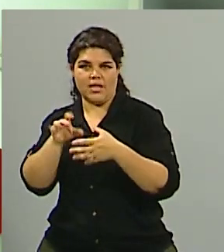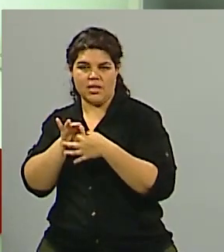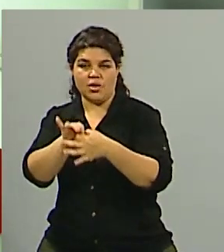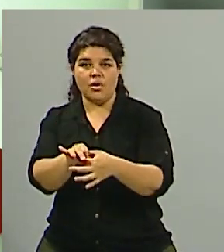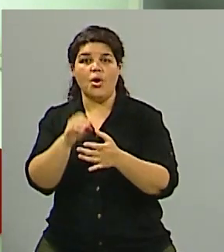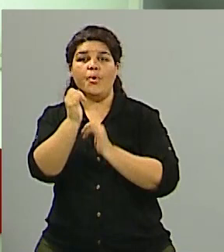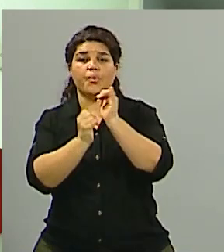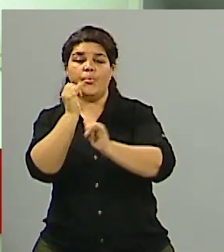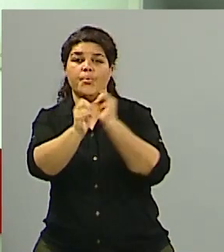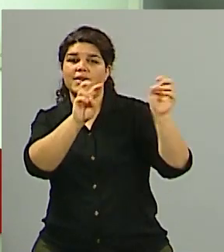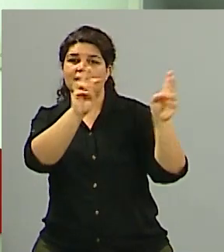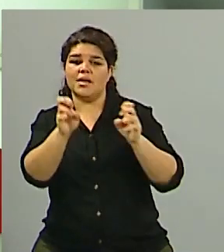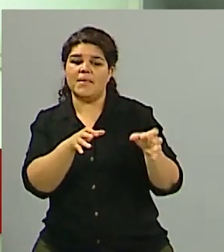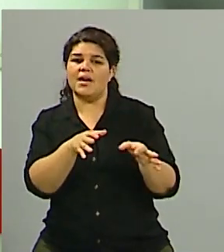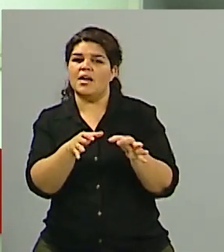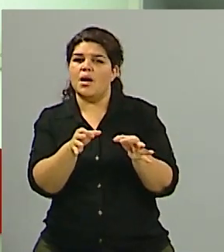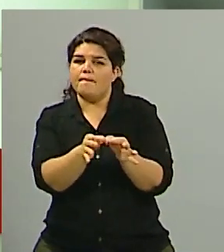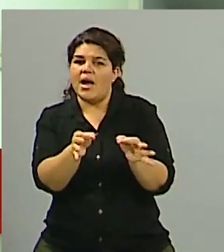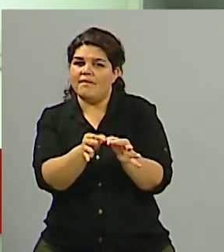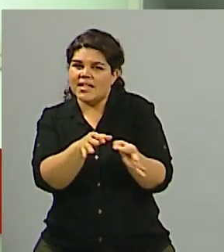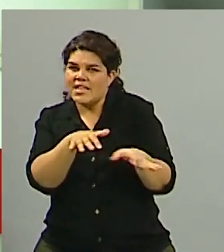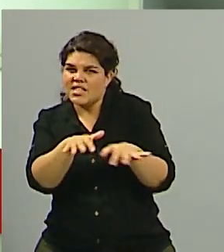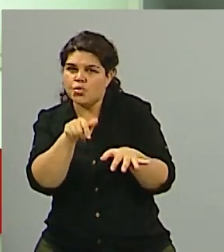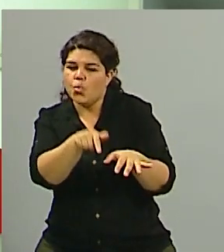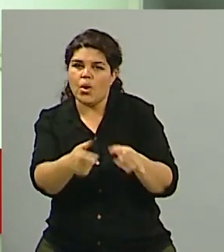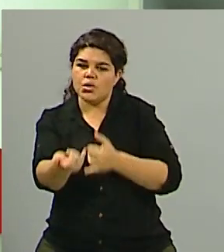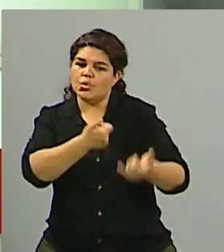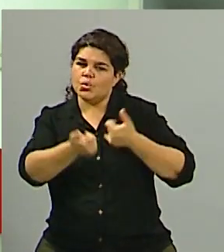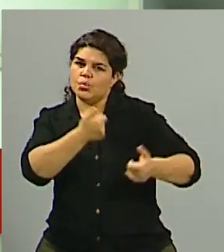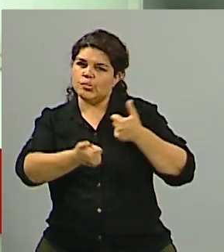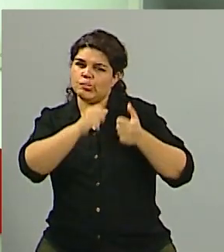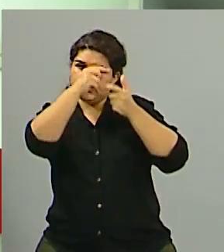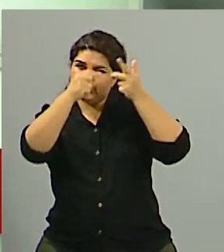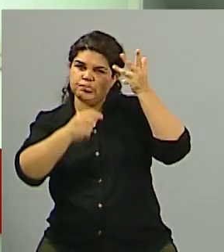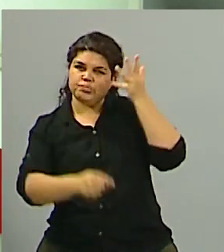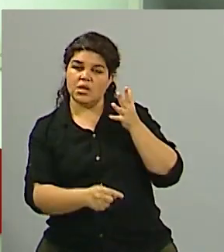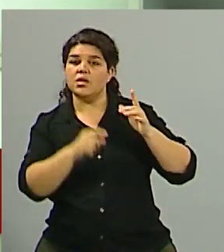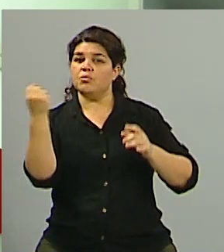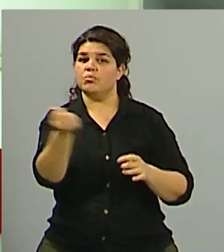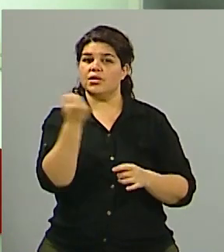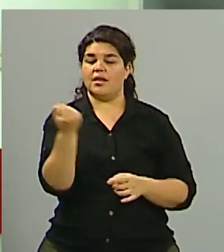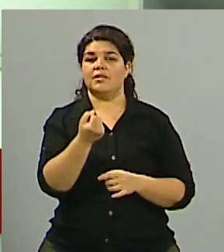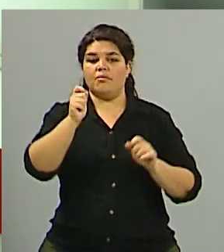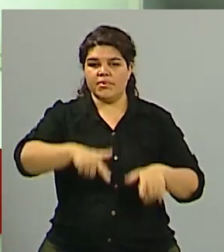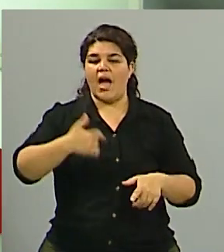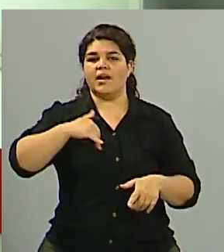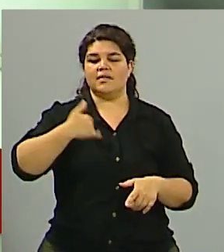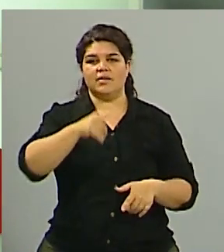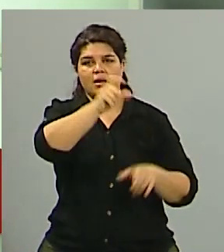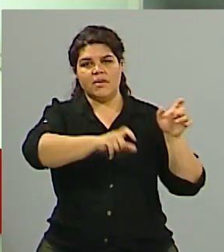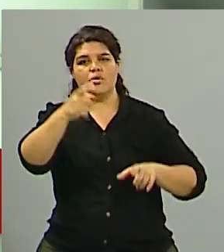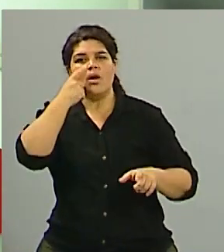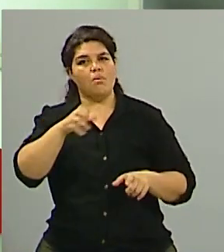esta causa que es tan importante para nosotros, para la Argentina, bueno, lo decía, para el gobierno, en general, para los gobiernos